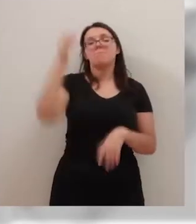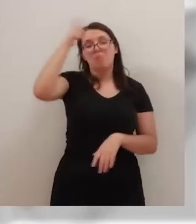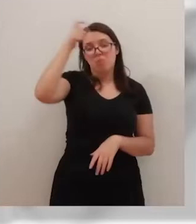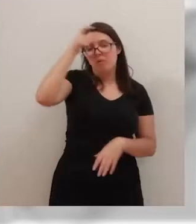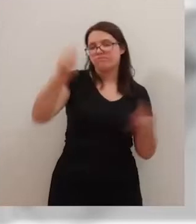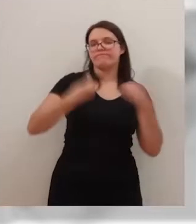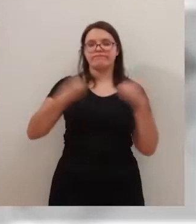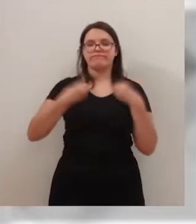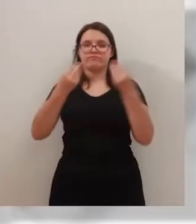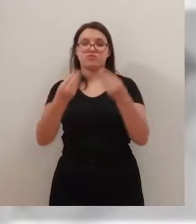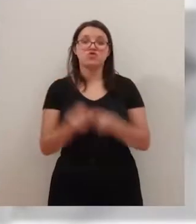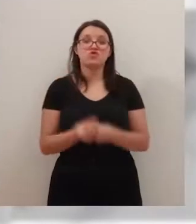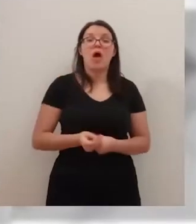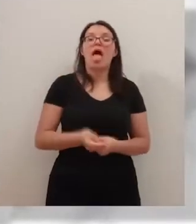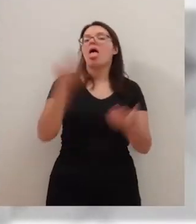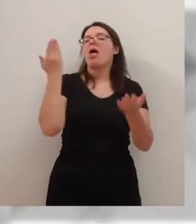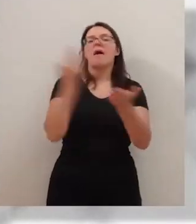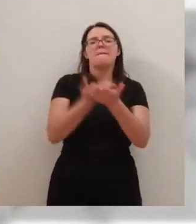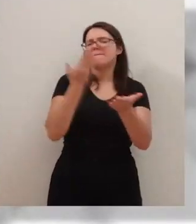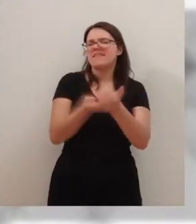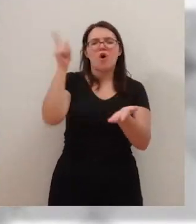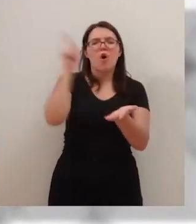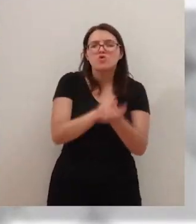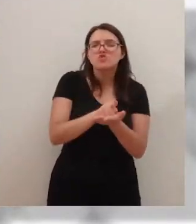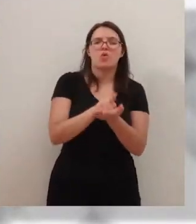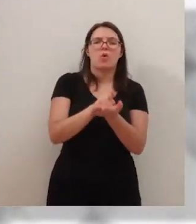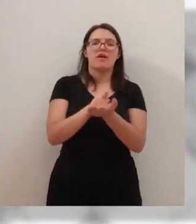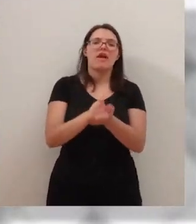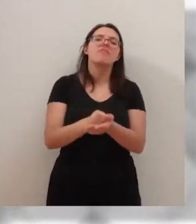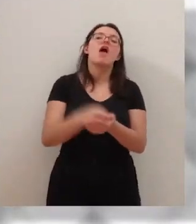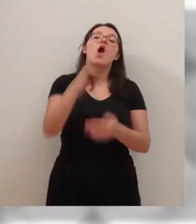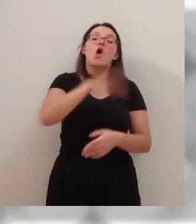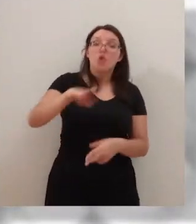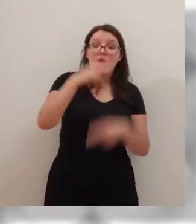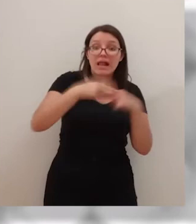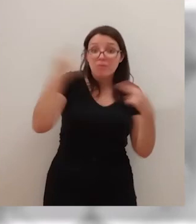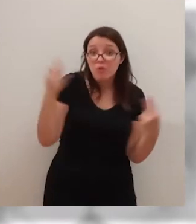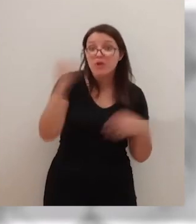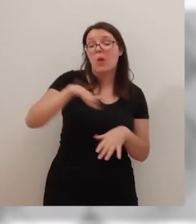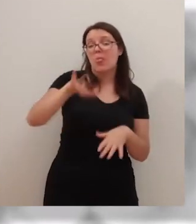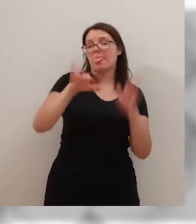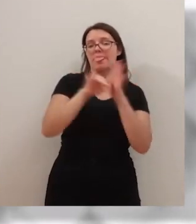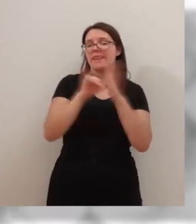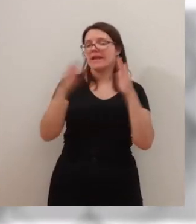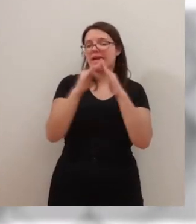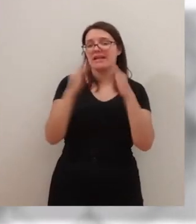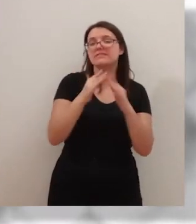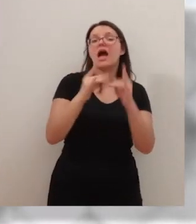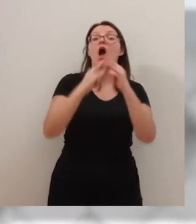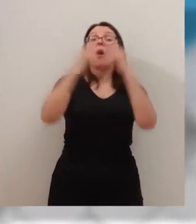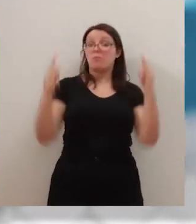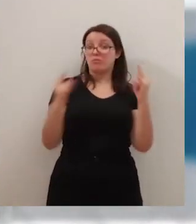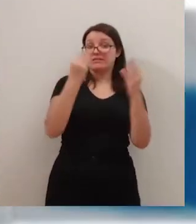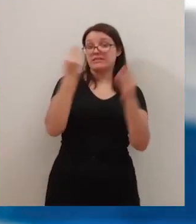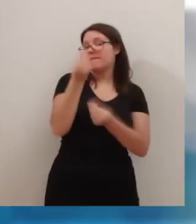celebración reivindicativa en la que volvieron a pedir la construcción de un local público en el solar de la iglesia y la mejora del puente medieval.